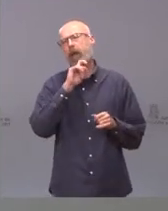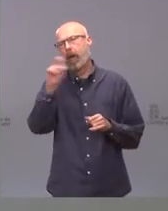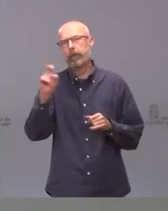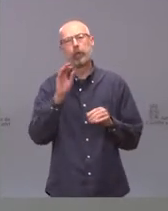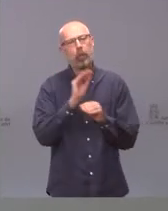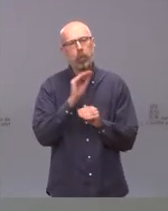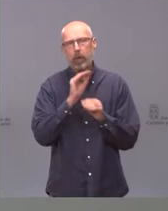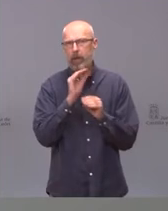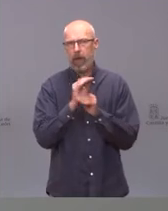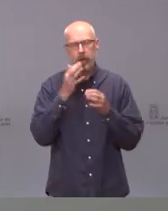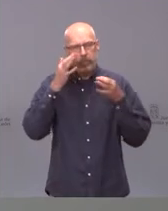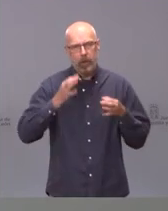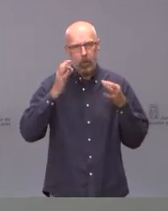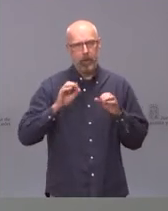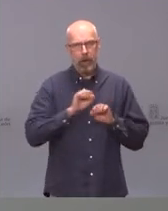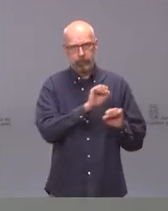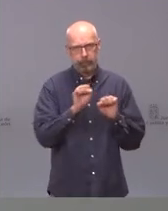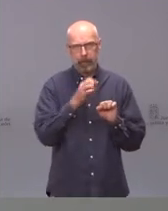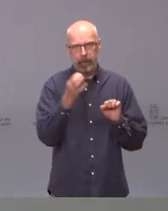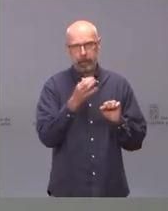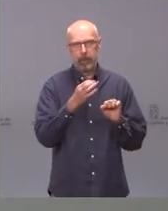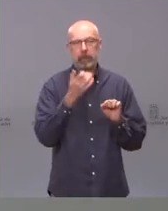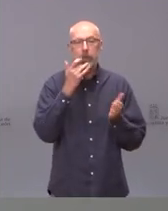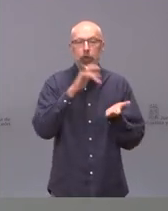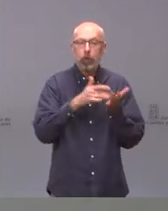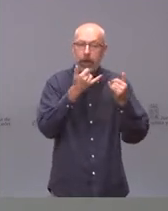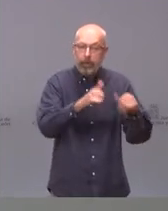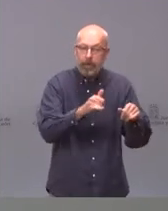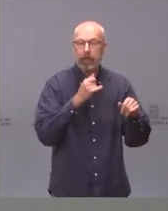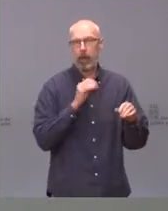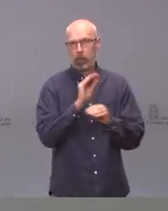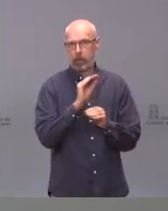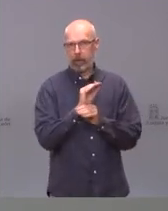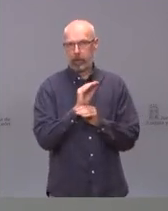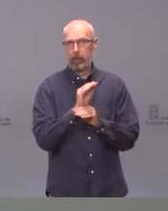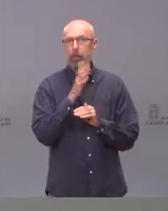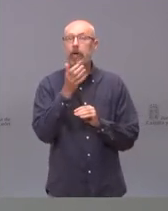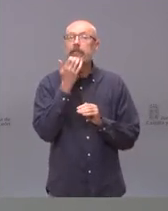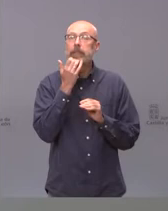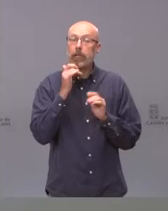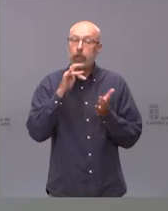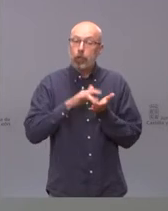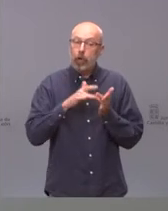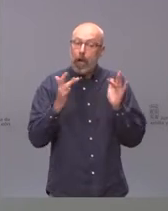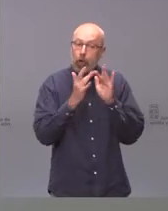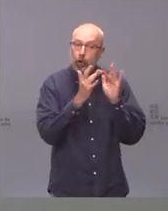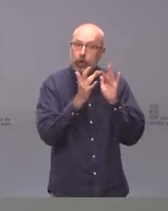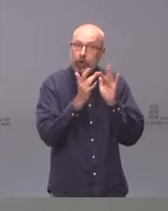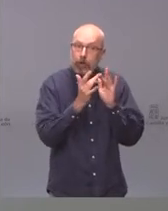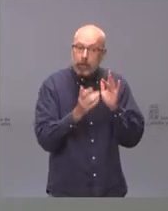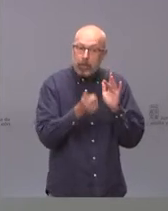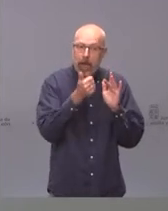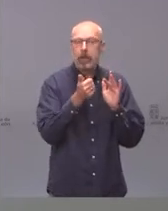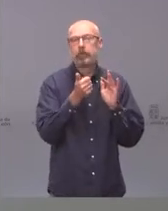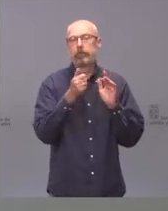posible en estas celebraciones porque puede haber, si aumentamos el contacto social, puede aumentar el contagio.